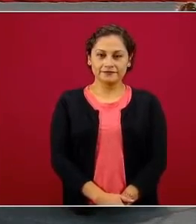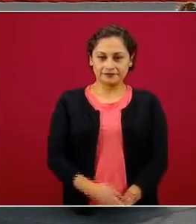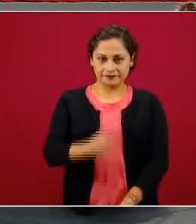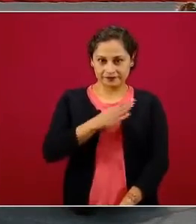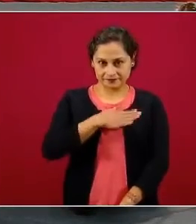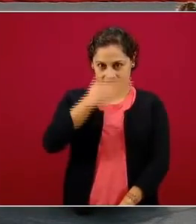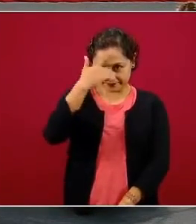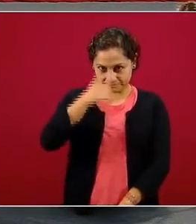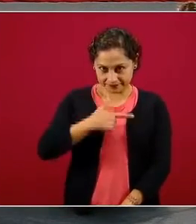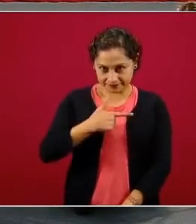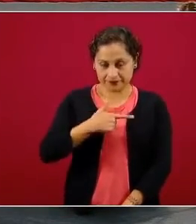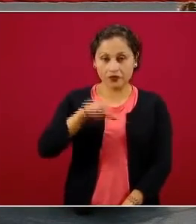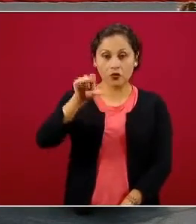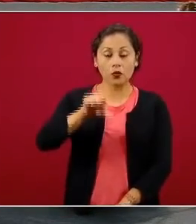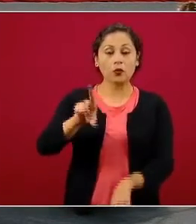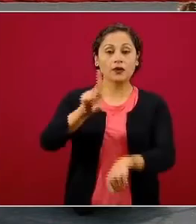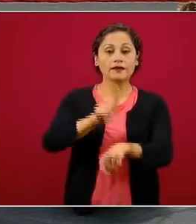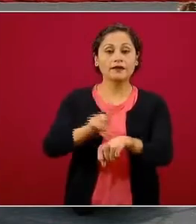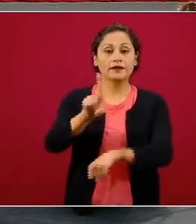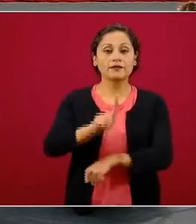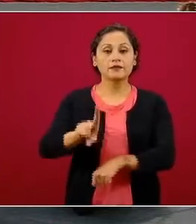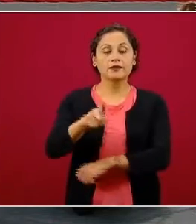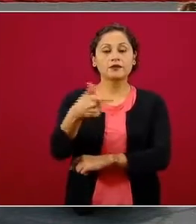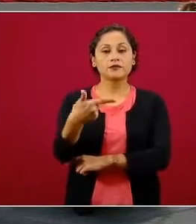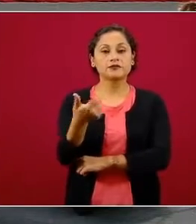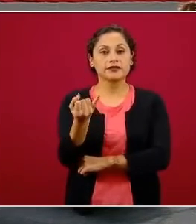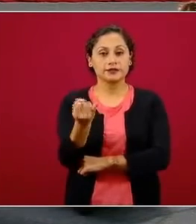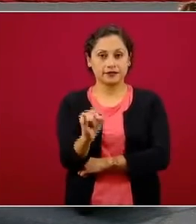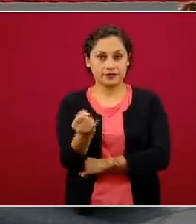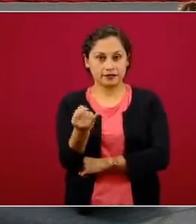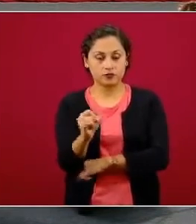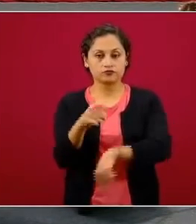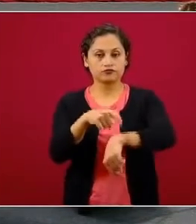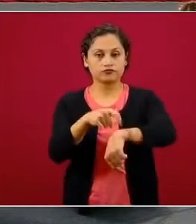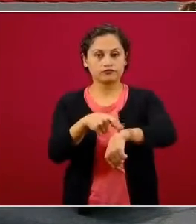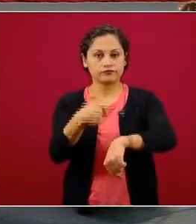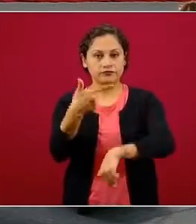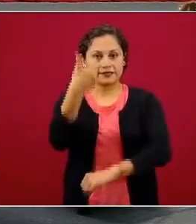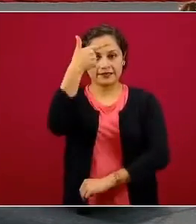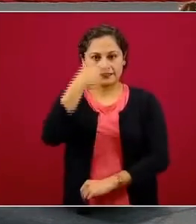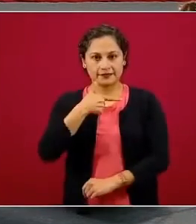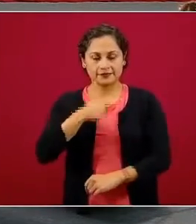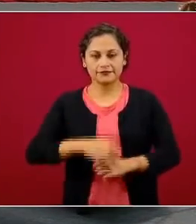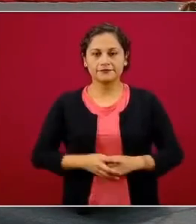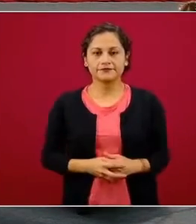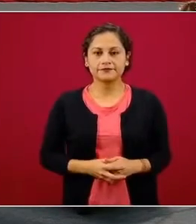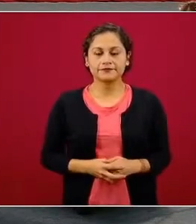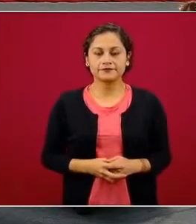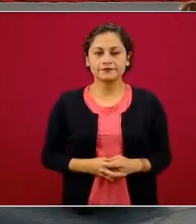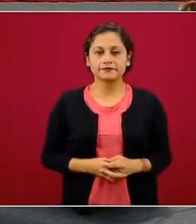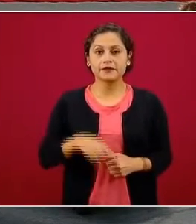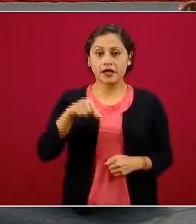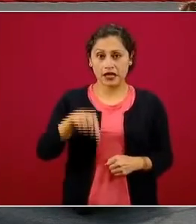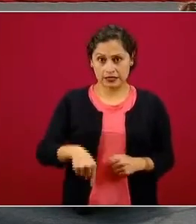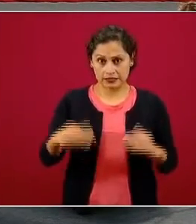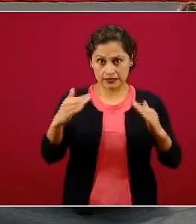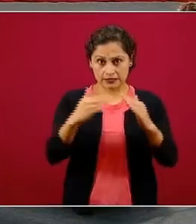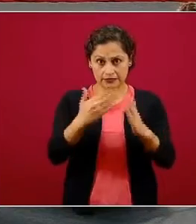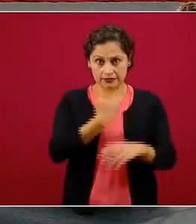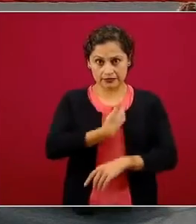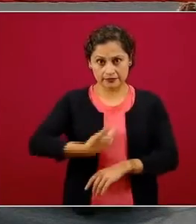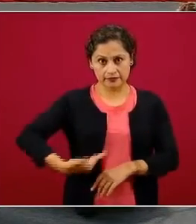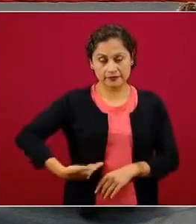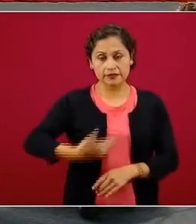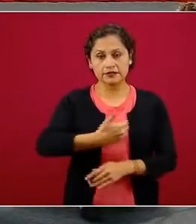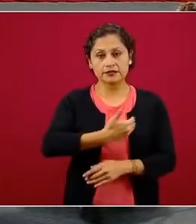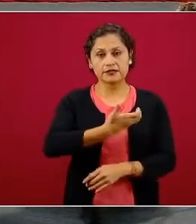hoy es domingo 7 de junio, son las 19 horas, estamos en el Palacio Nacional en México,